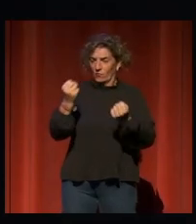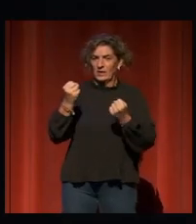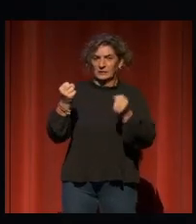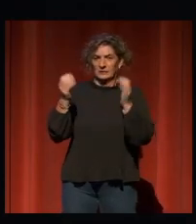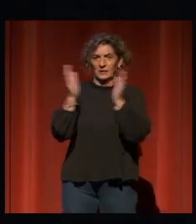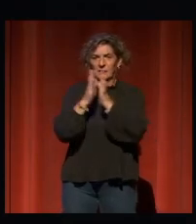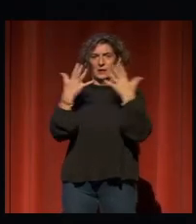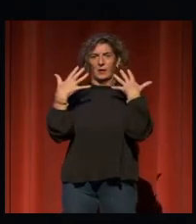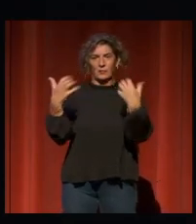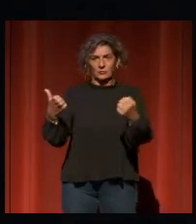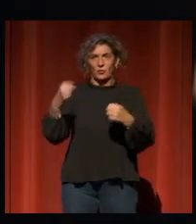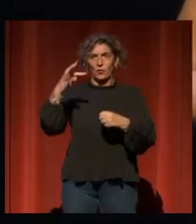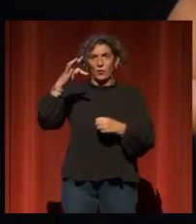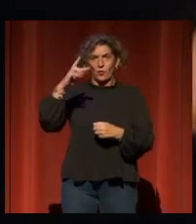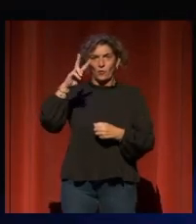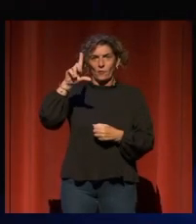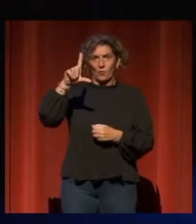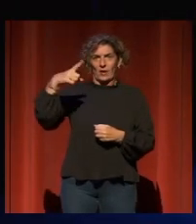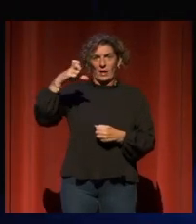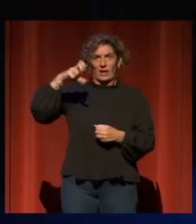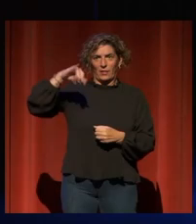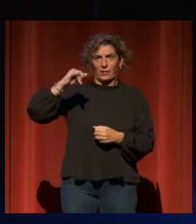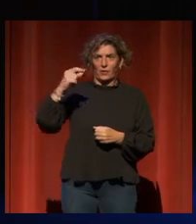aplauso a don Fulgencio San Martín.